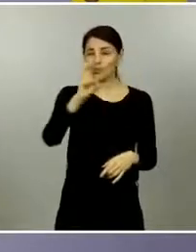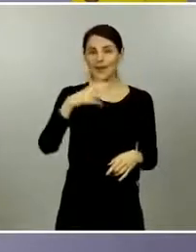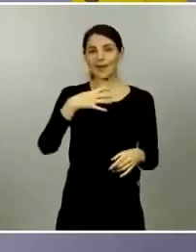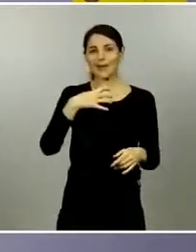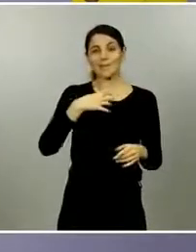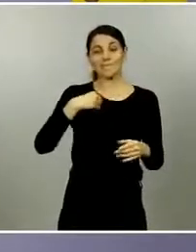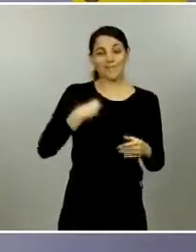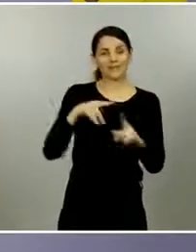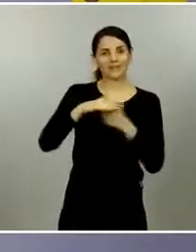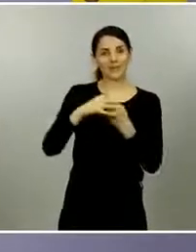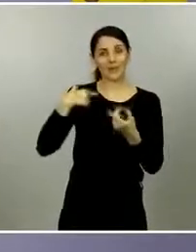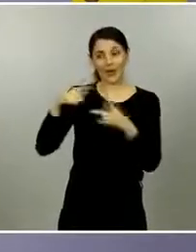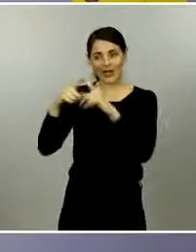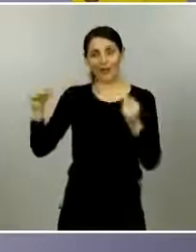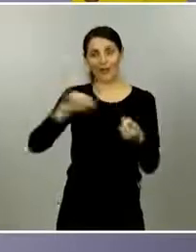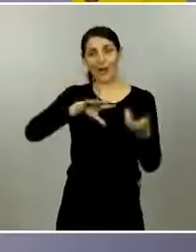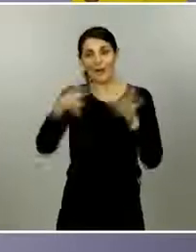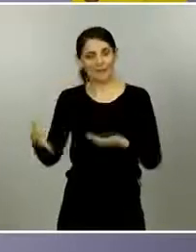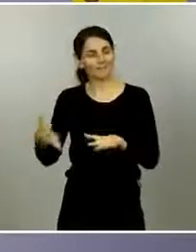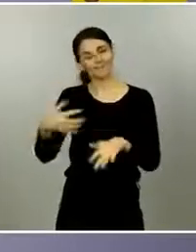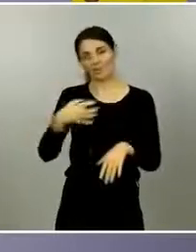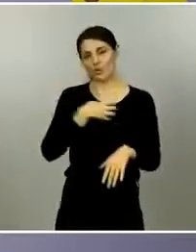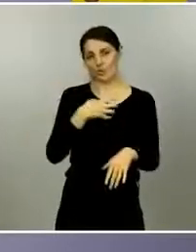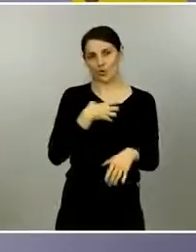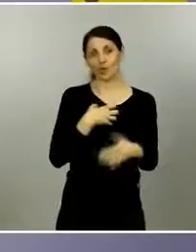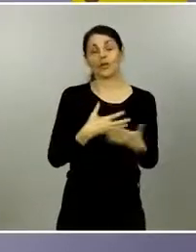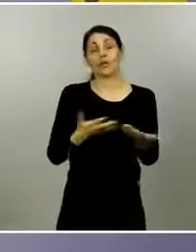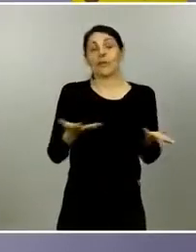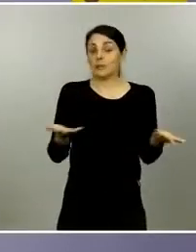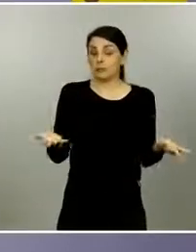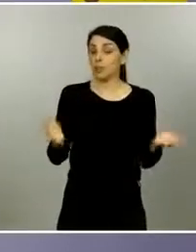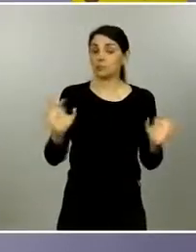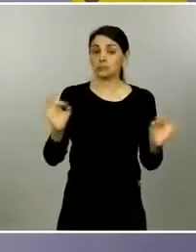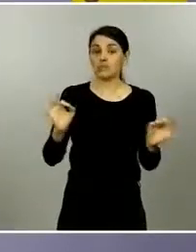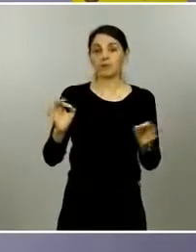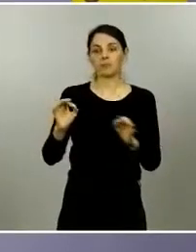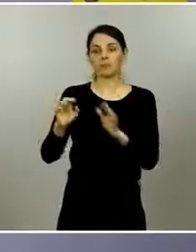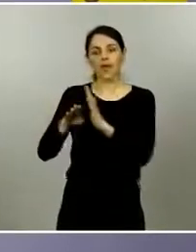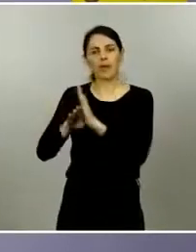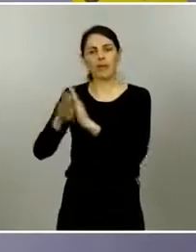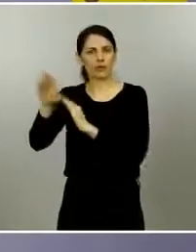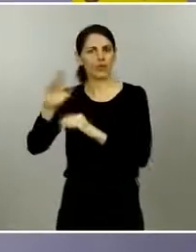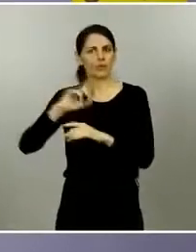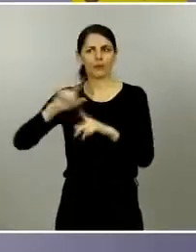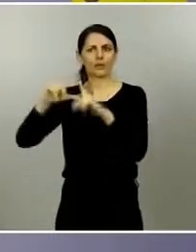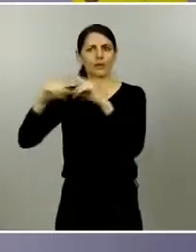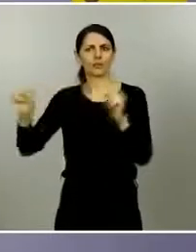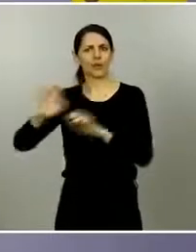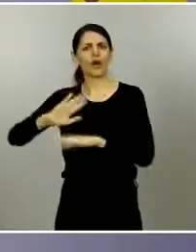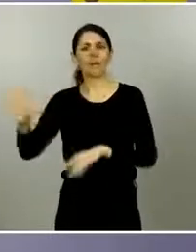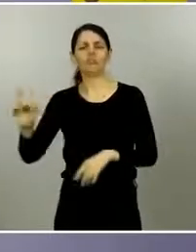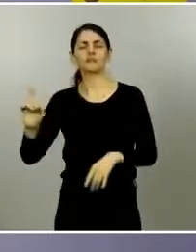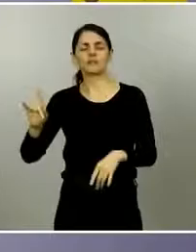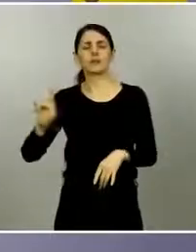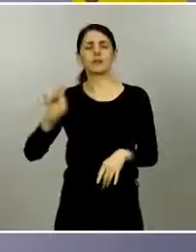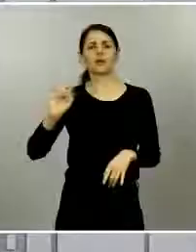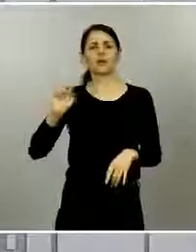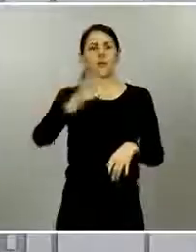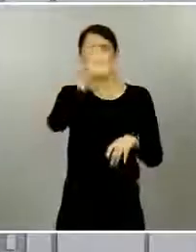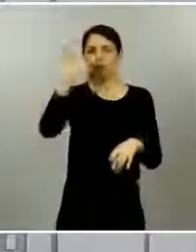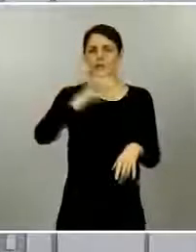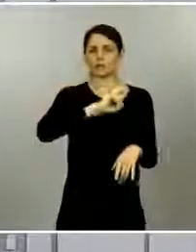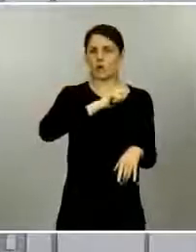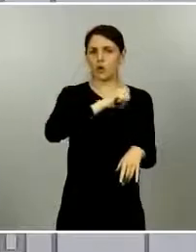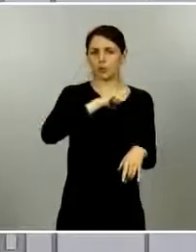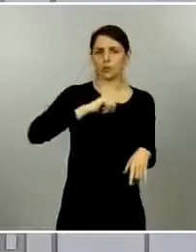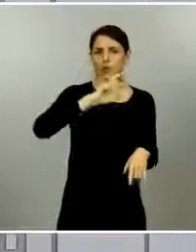adelante ha permitido que tengan una evolución realmente muy buena pero la misma evolución se puede ver en otras comunidades con un impacto mucho